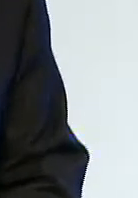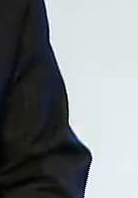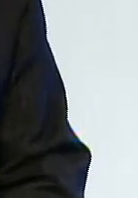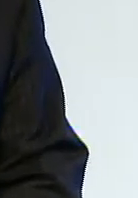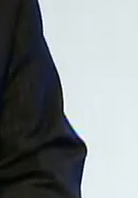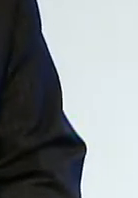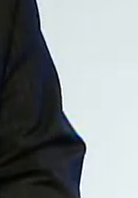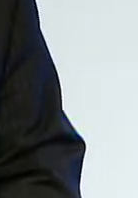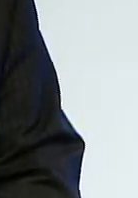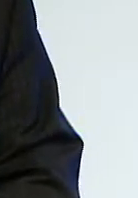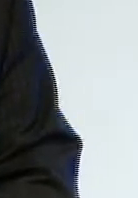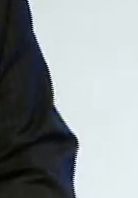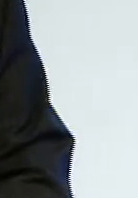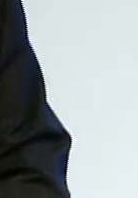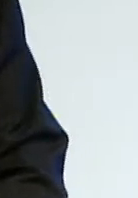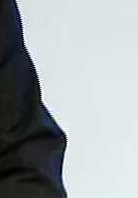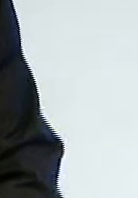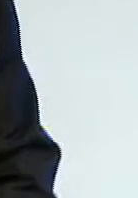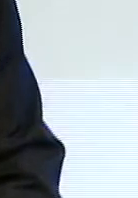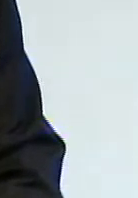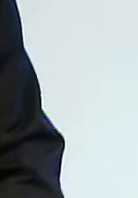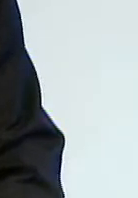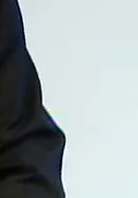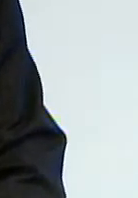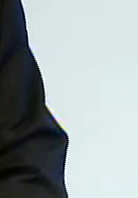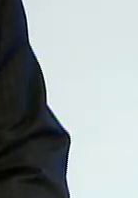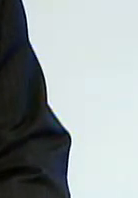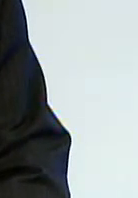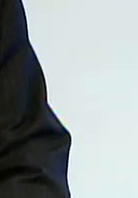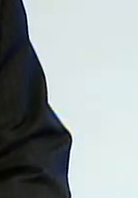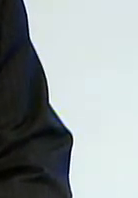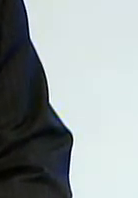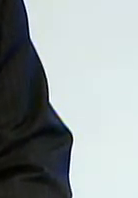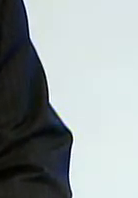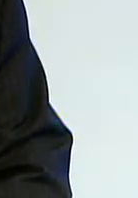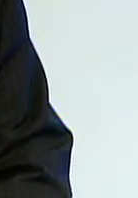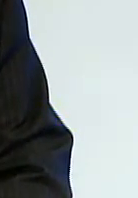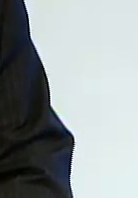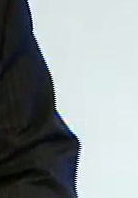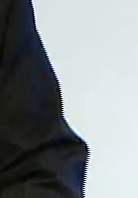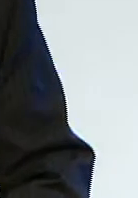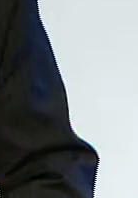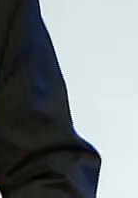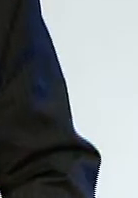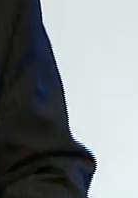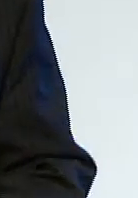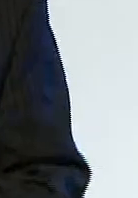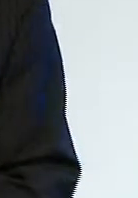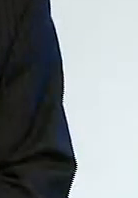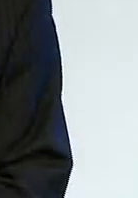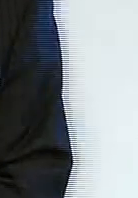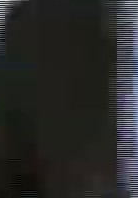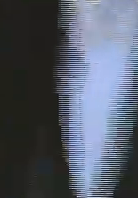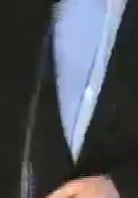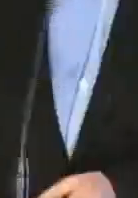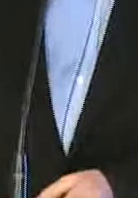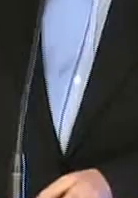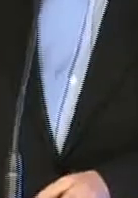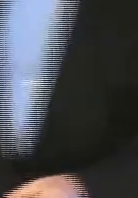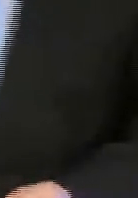Armadas, al ex Ministro de Defensa, don Francisco Vidal, a las autoridades académicas